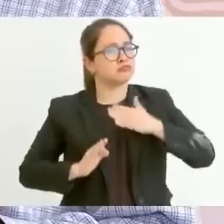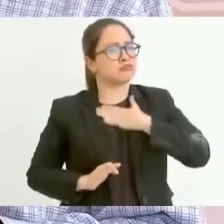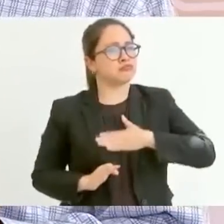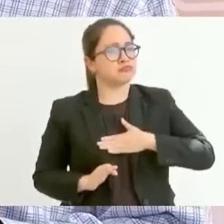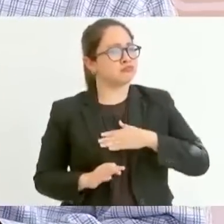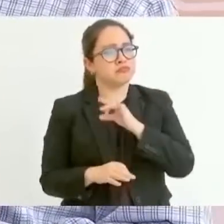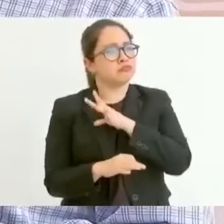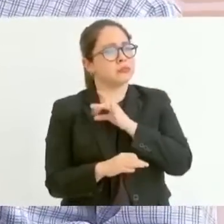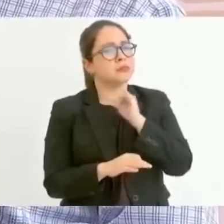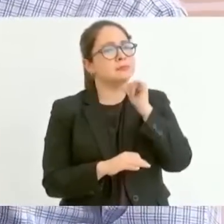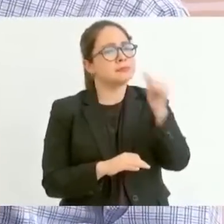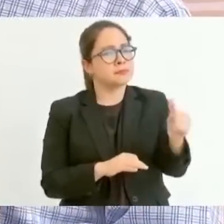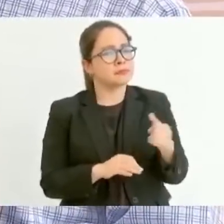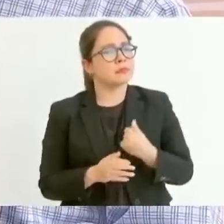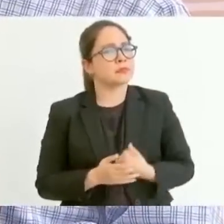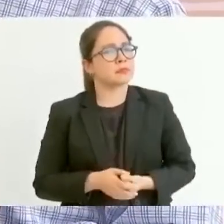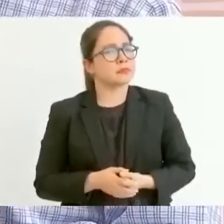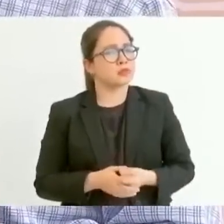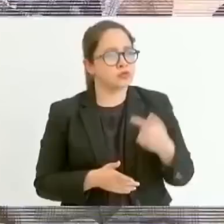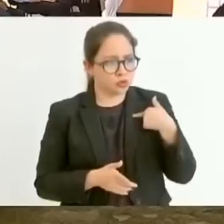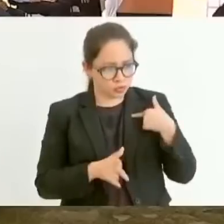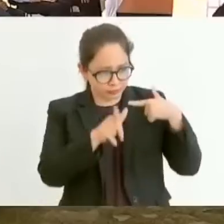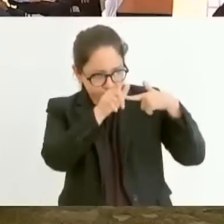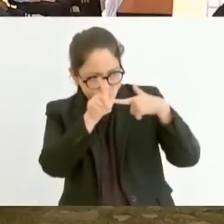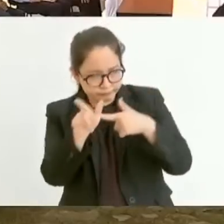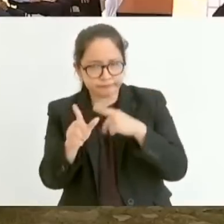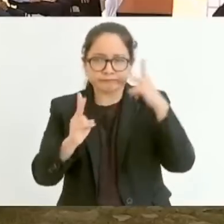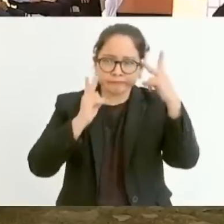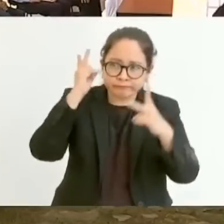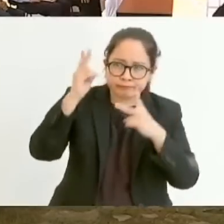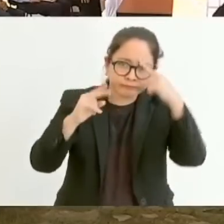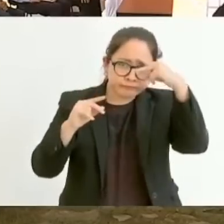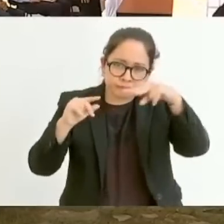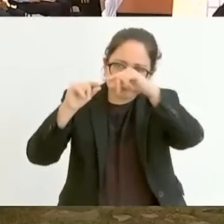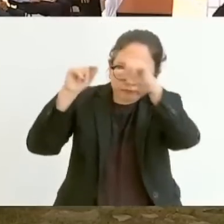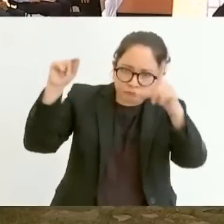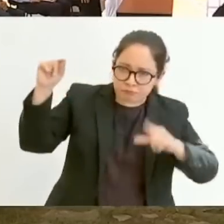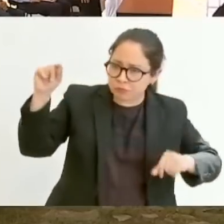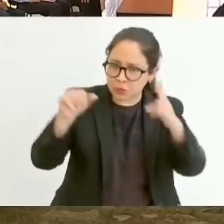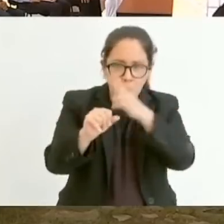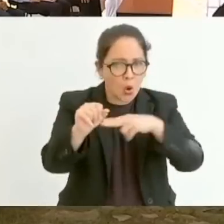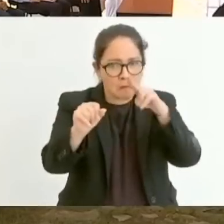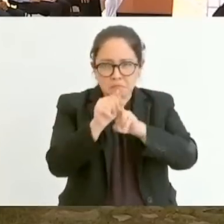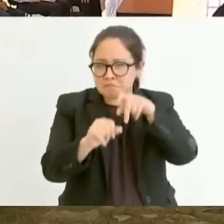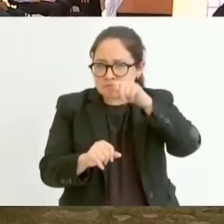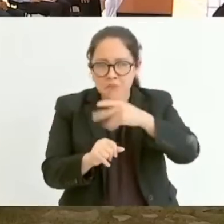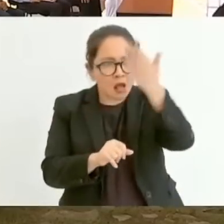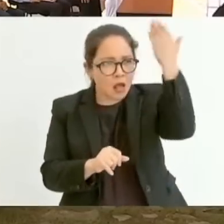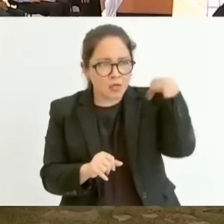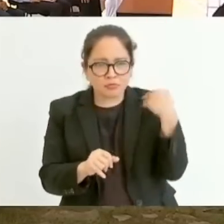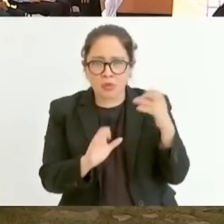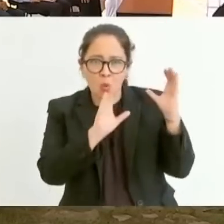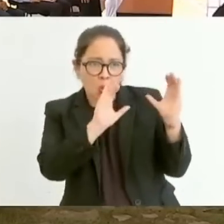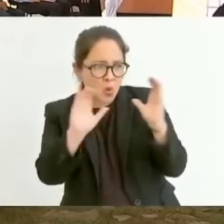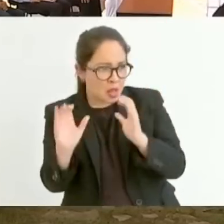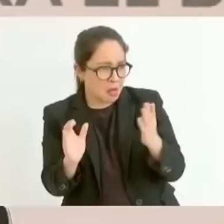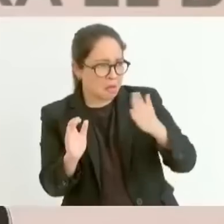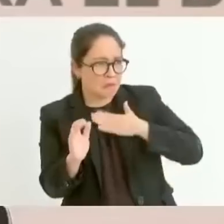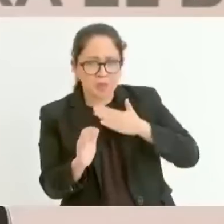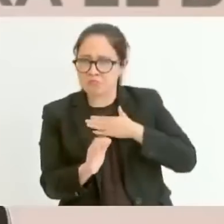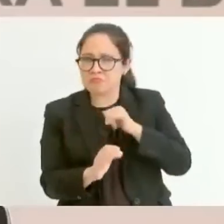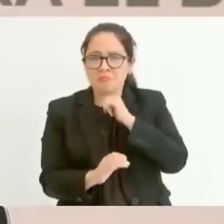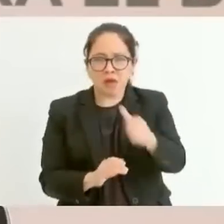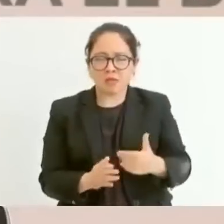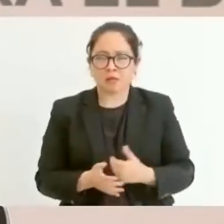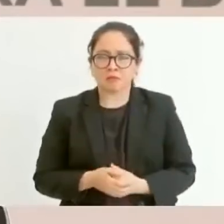temer. Voy a seguir recorriendo el país como siempre, sin protección, con la